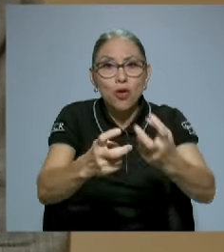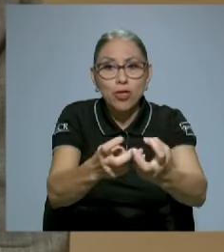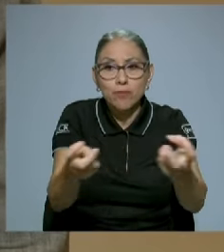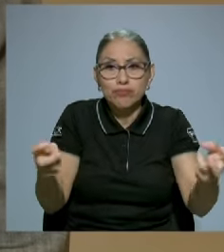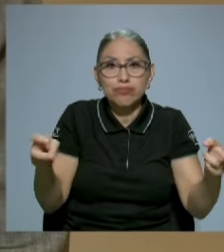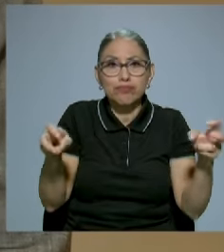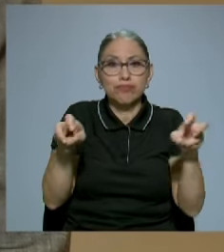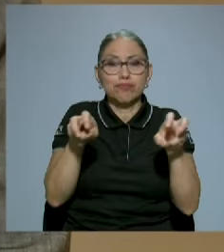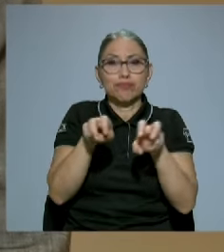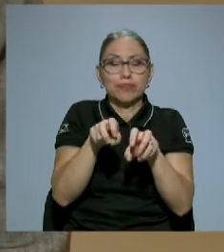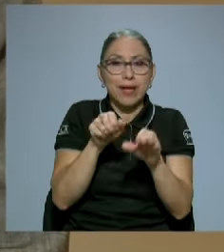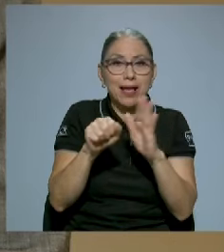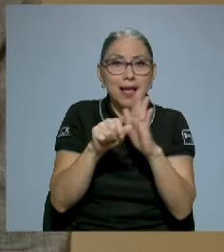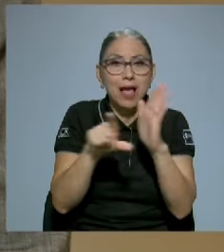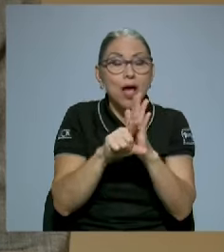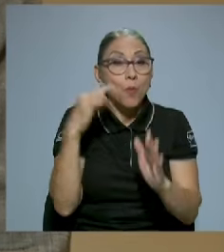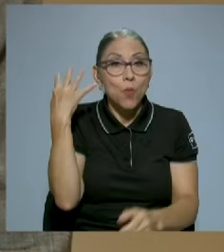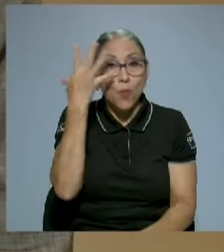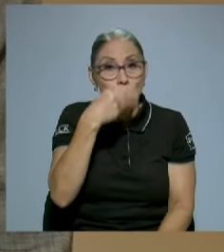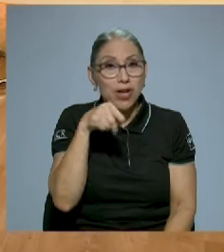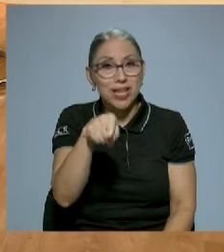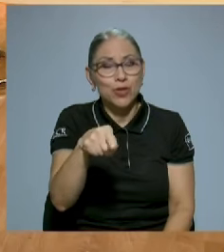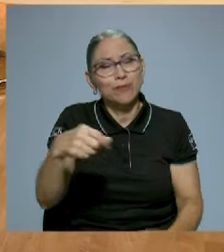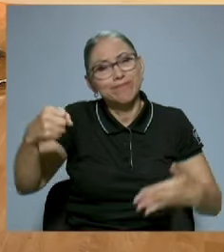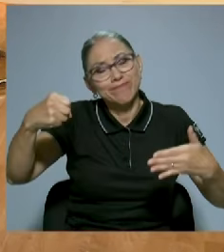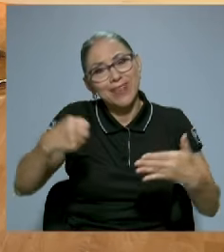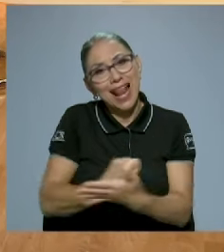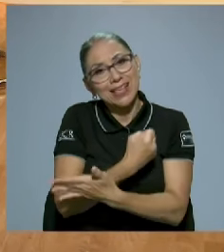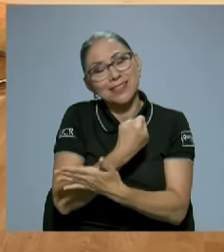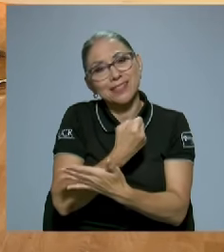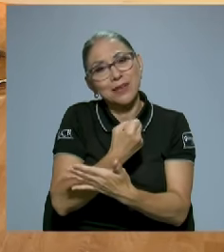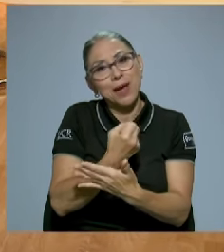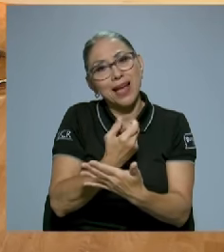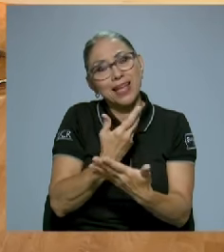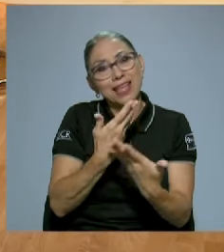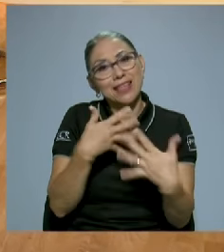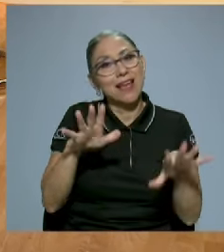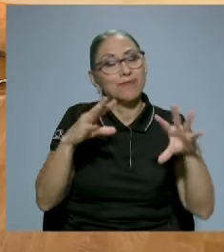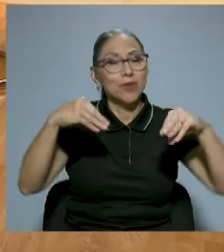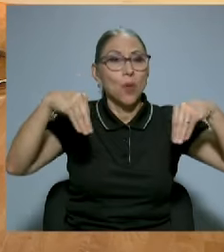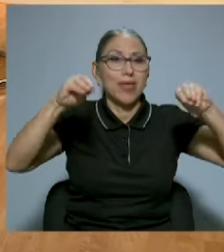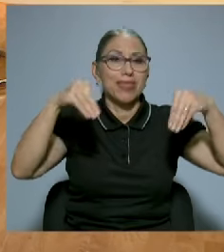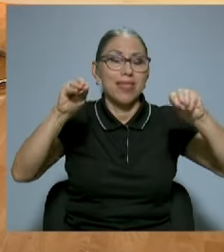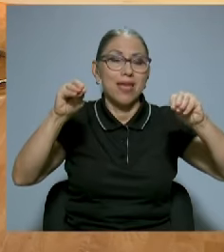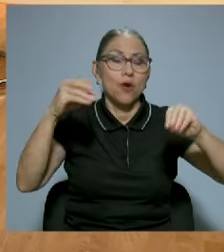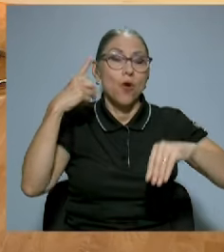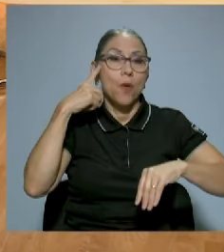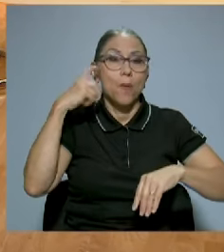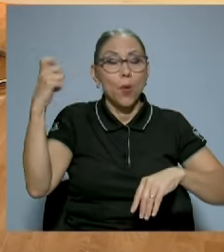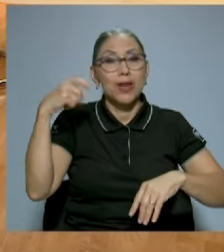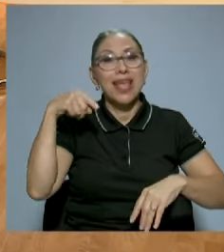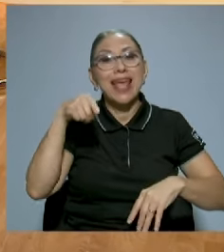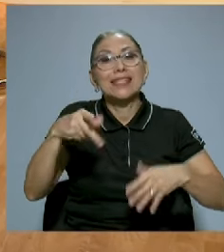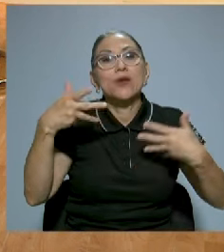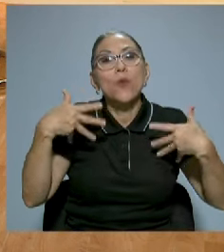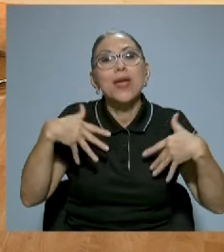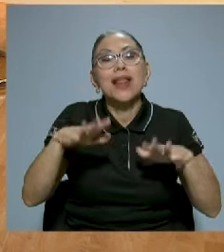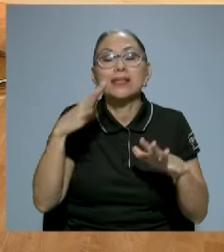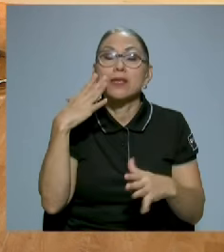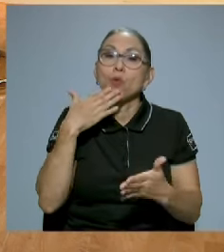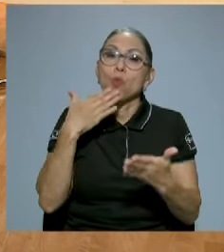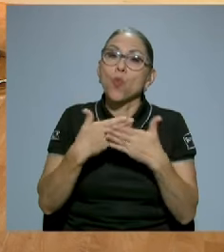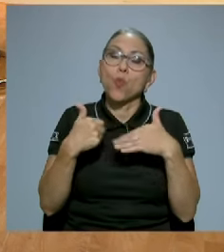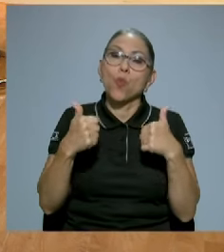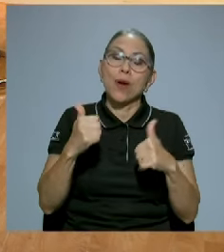bonito. Lástima que lo vendieron porque hubiera sido un buen edificio para